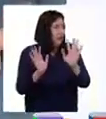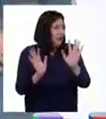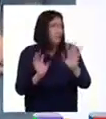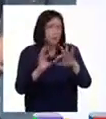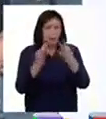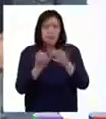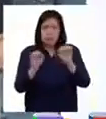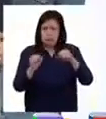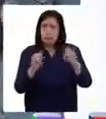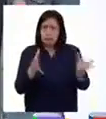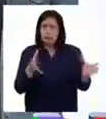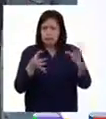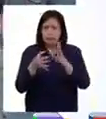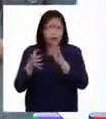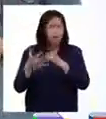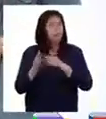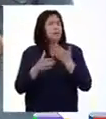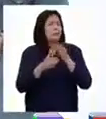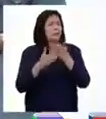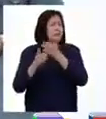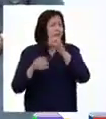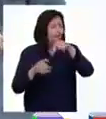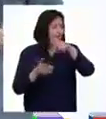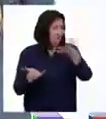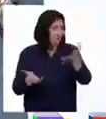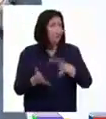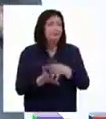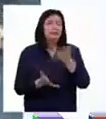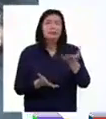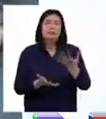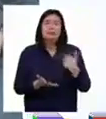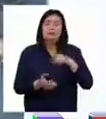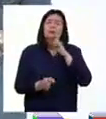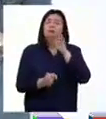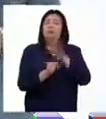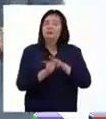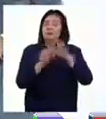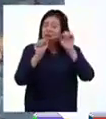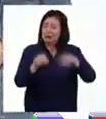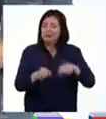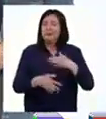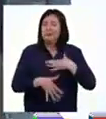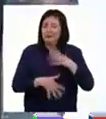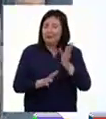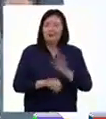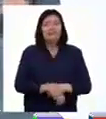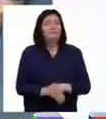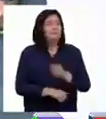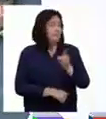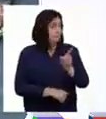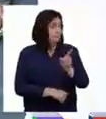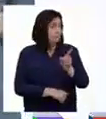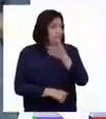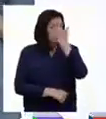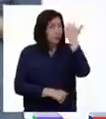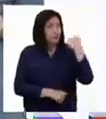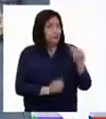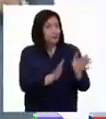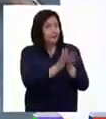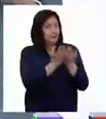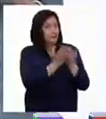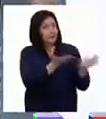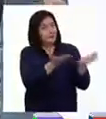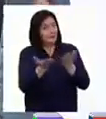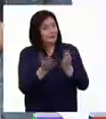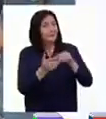toda la familia puede unirse a compartir con nosotros de esta actividad que les prometo va a ser muy divertida. Eso sí, no se olviden traer sus